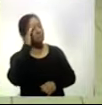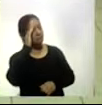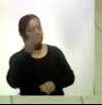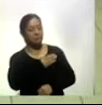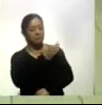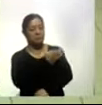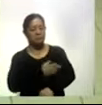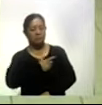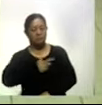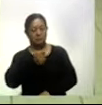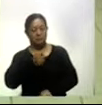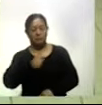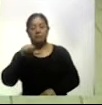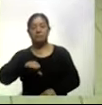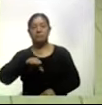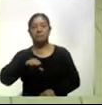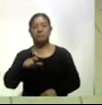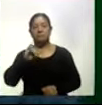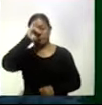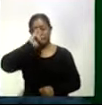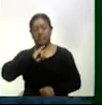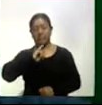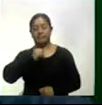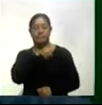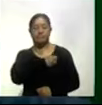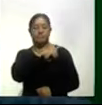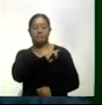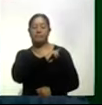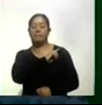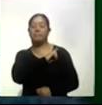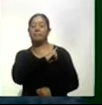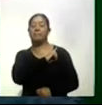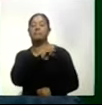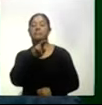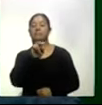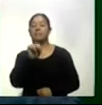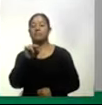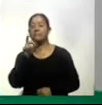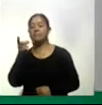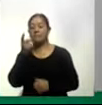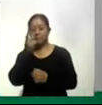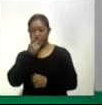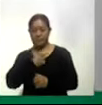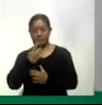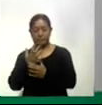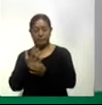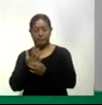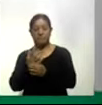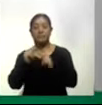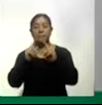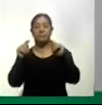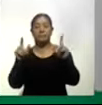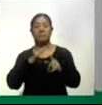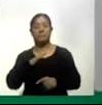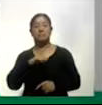comento que este día el secretario de salud del estado René Lima Morales comentó informó que el estado de Tlaxcala registra una